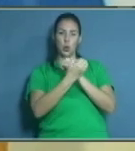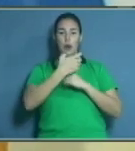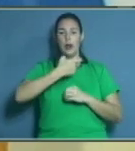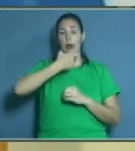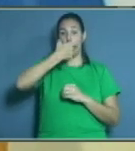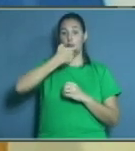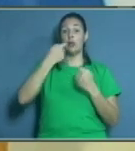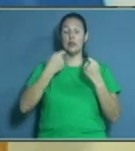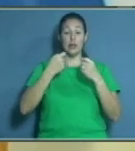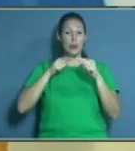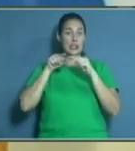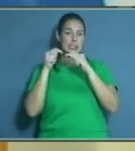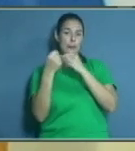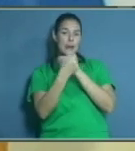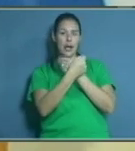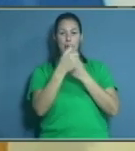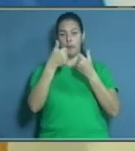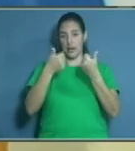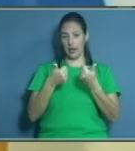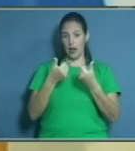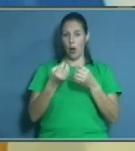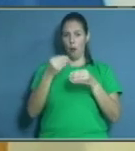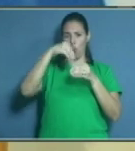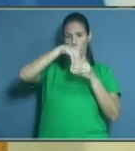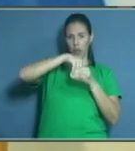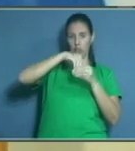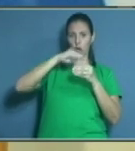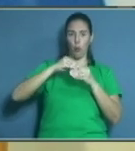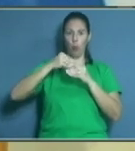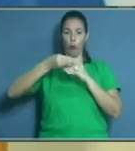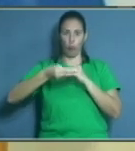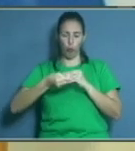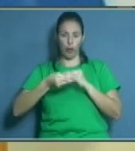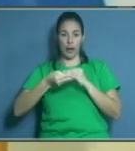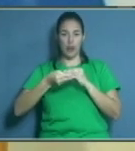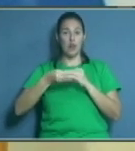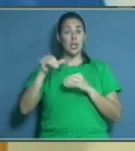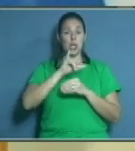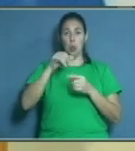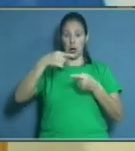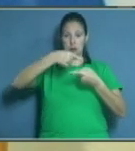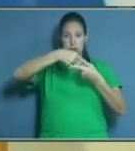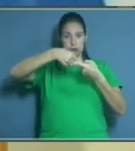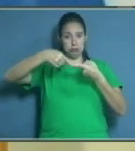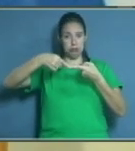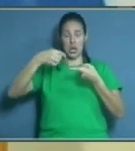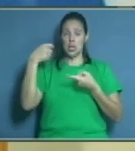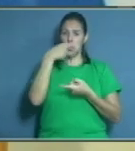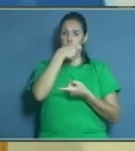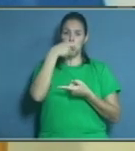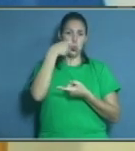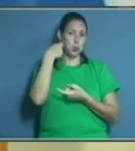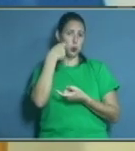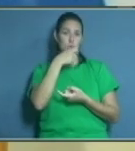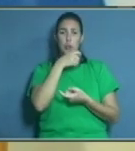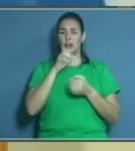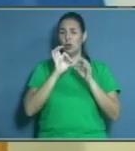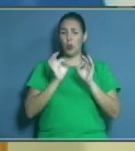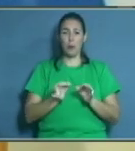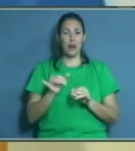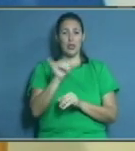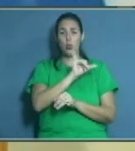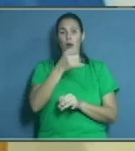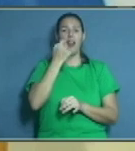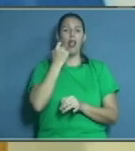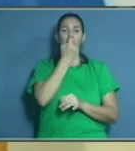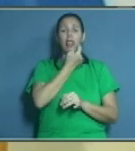tesis debe ser correctamente cepillada, por dentro, por fuera, con cepillo y pasta, como si fueran sus dientes naturales. Debe evitar las